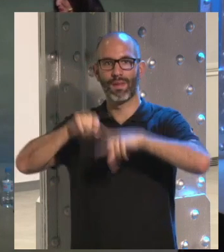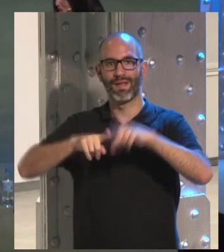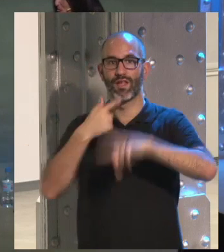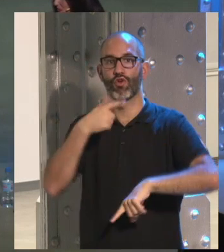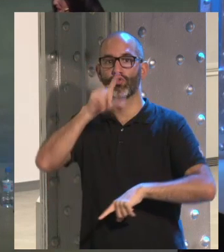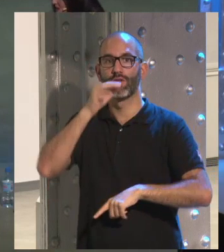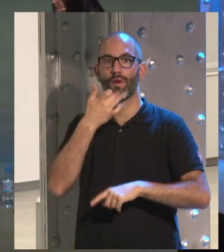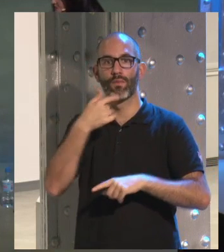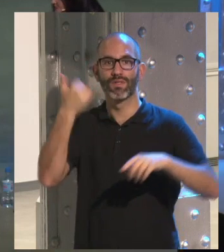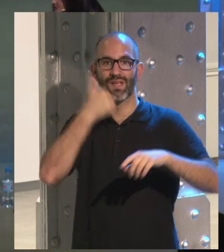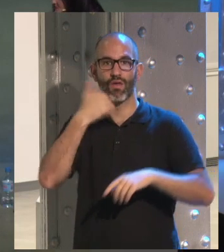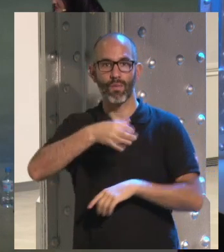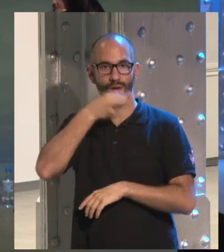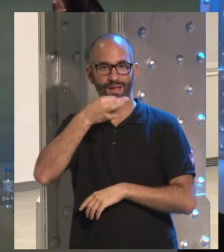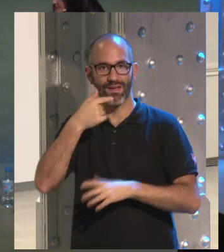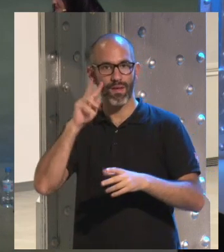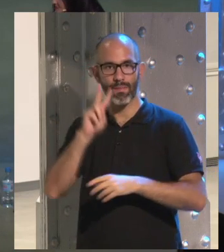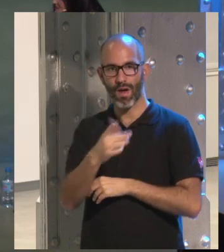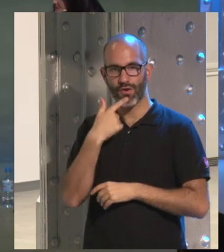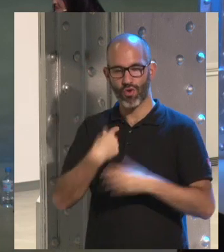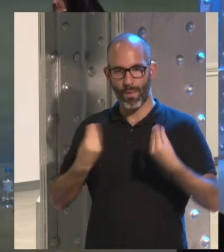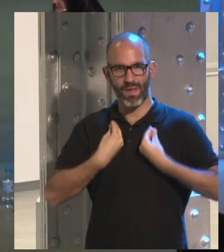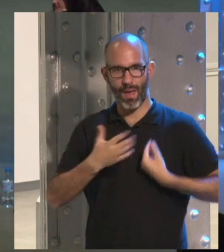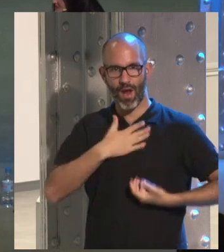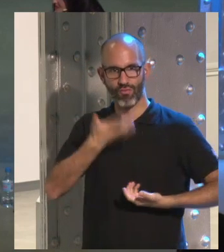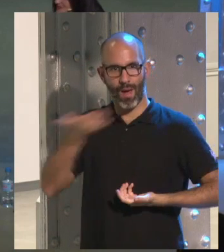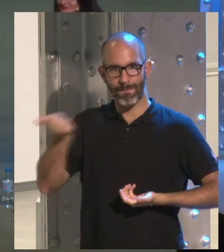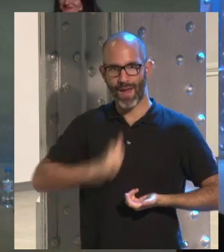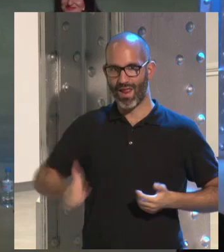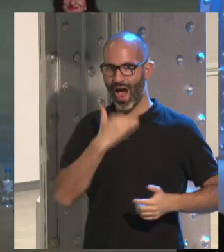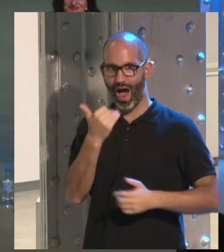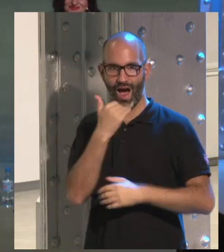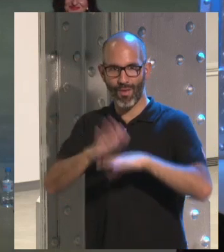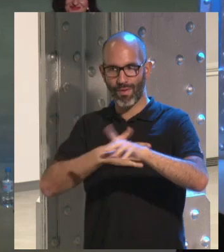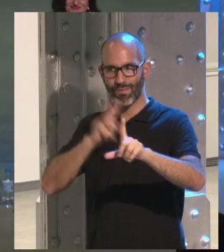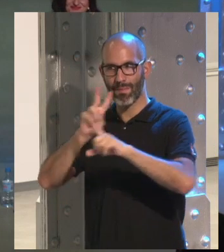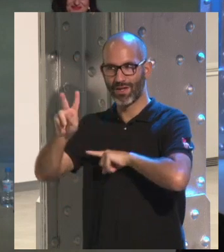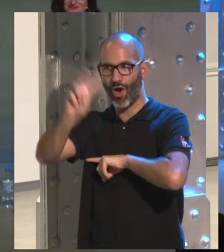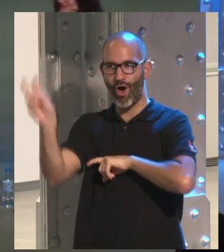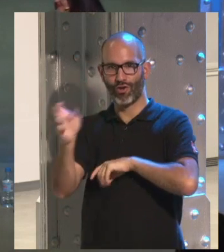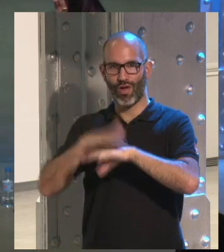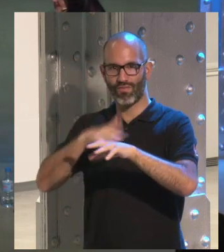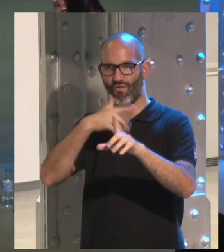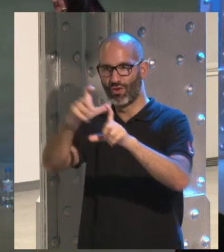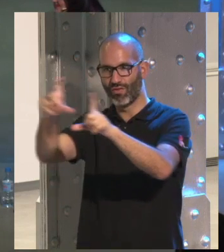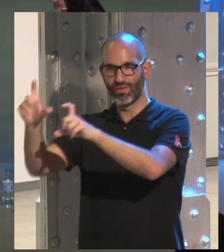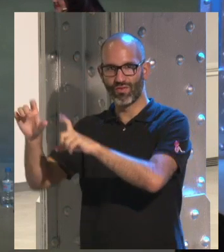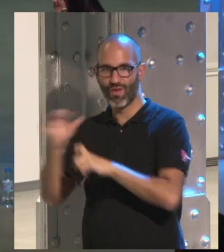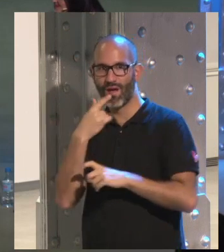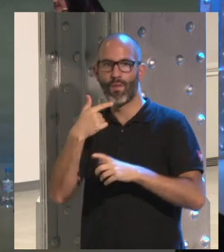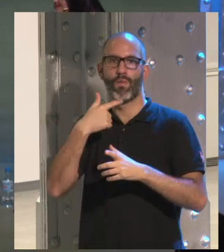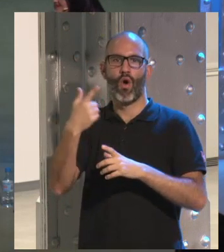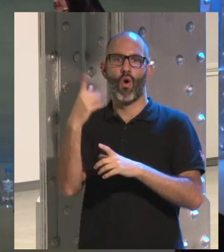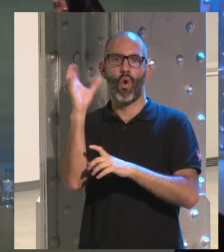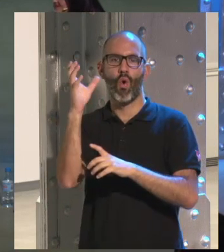sábado por la tarde y digo Dios mío llevo una vida miserable porque estoy aquí con la mantita viéndome viéndome yo que sé juego de tronos no